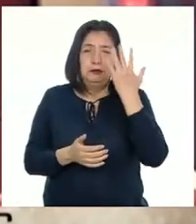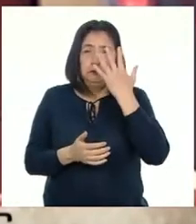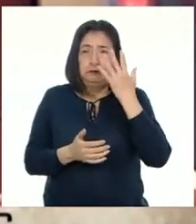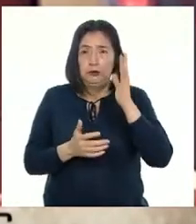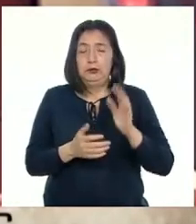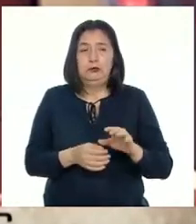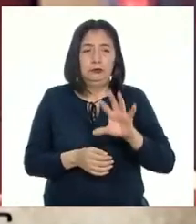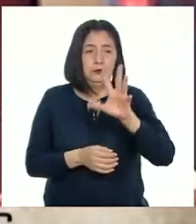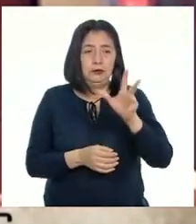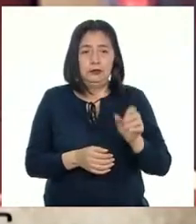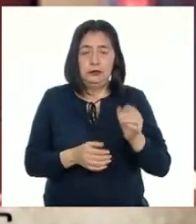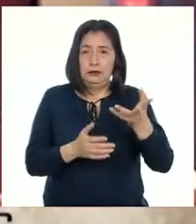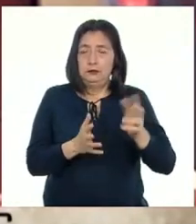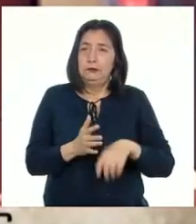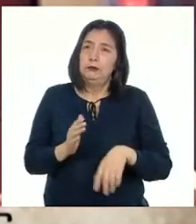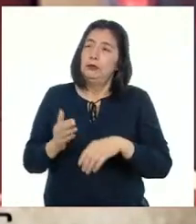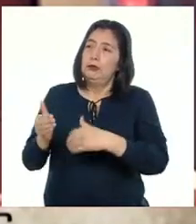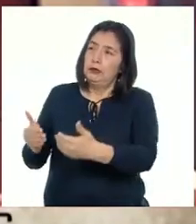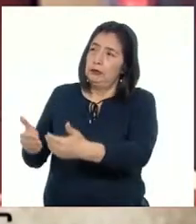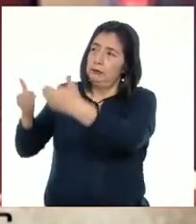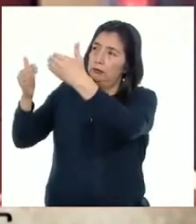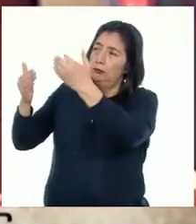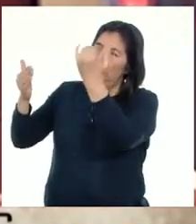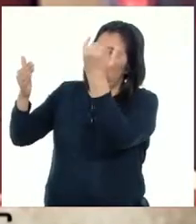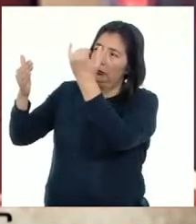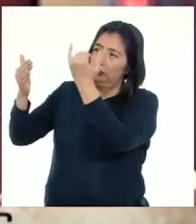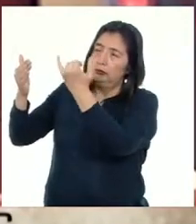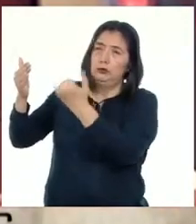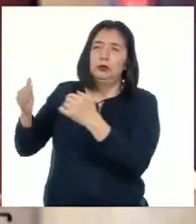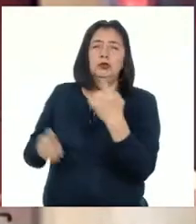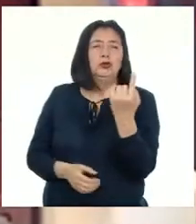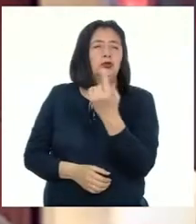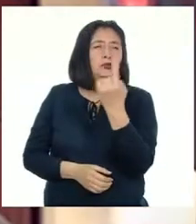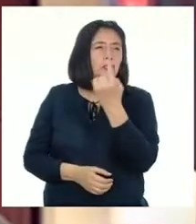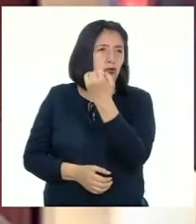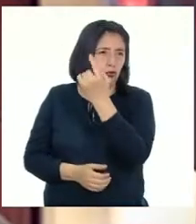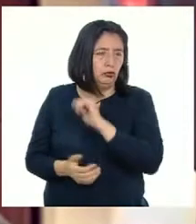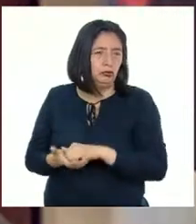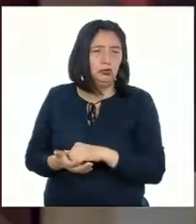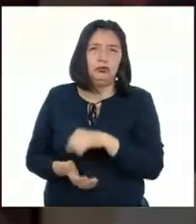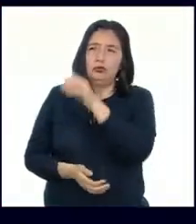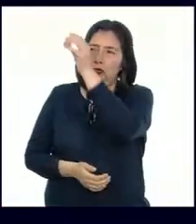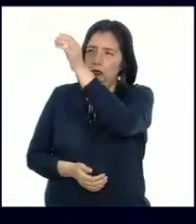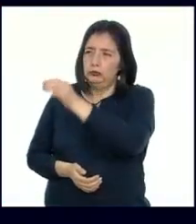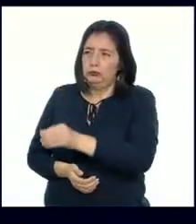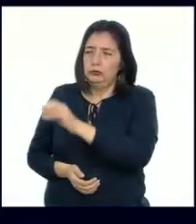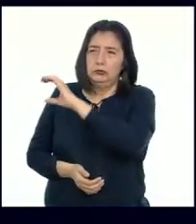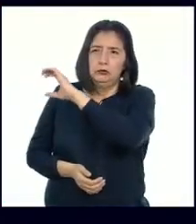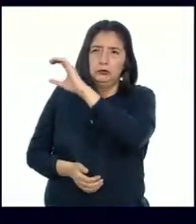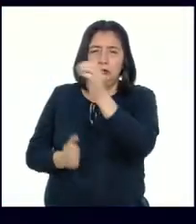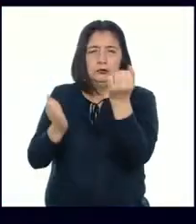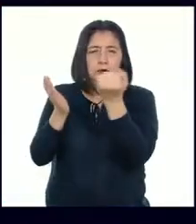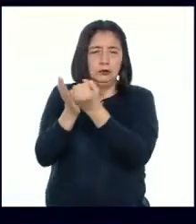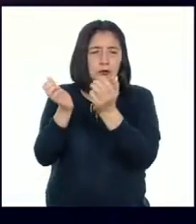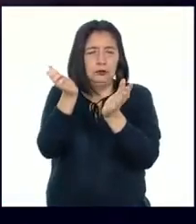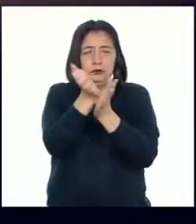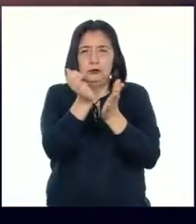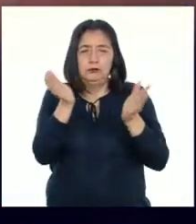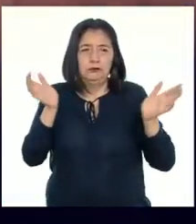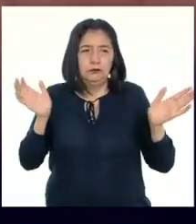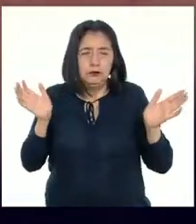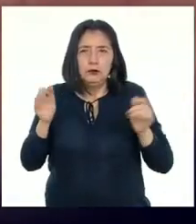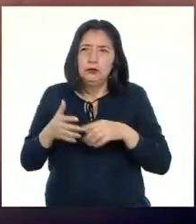Angola plasma en el muro Solo la imagen del crucificado Con un fondo